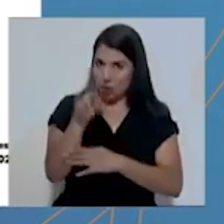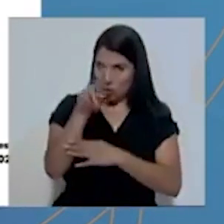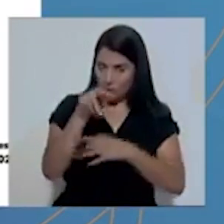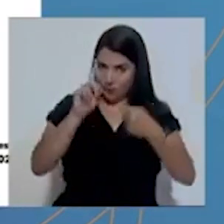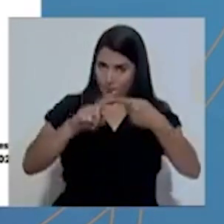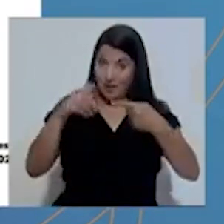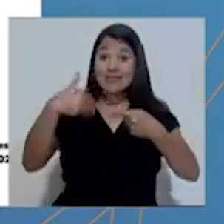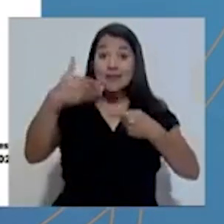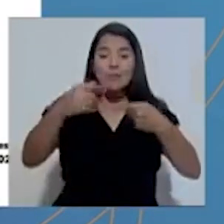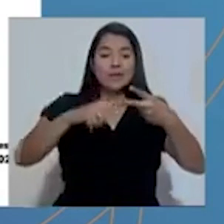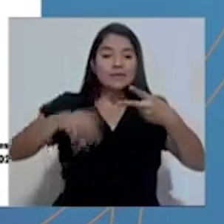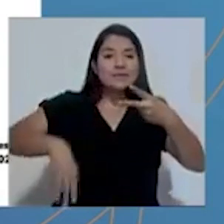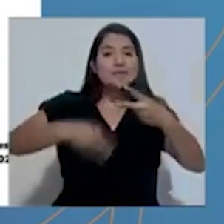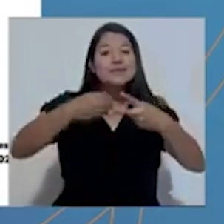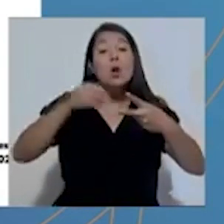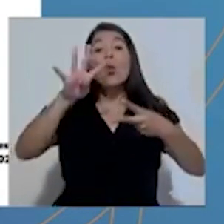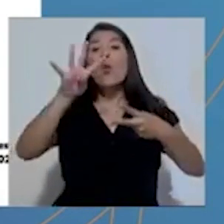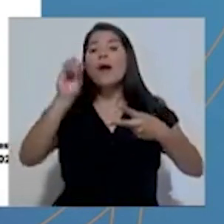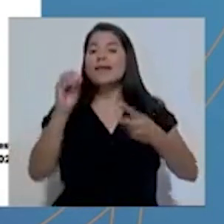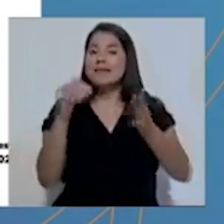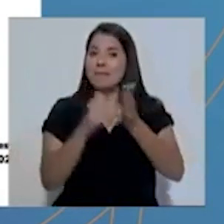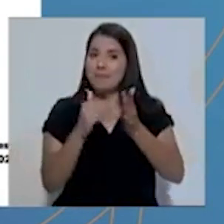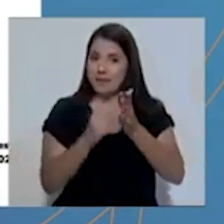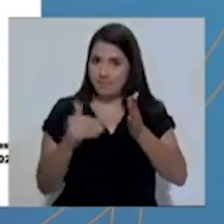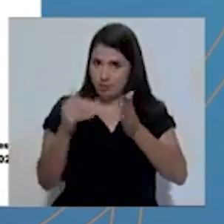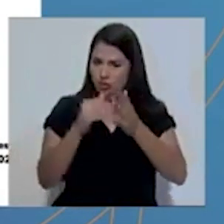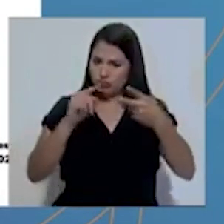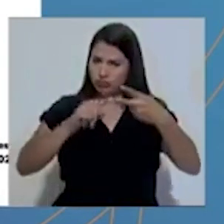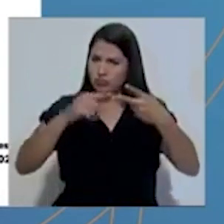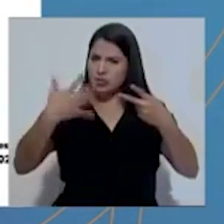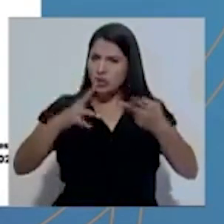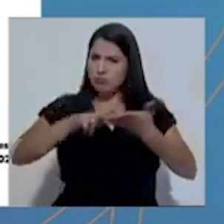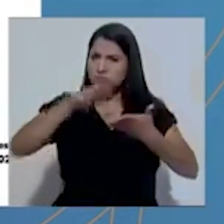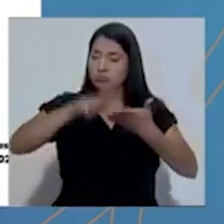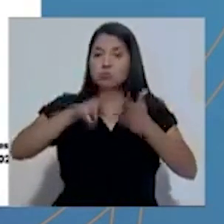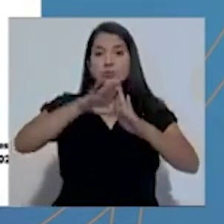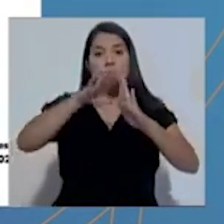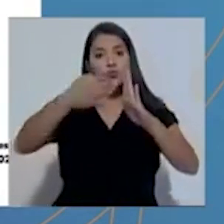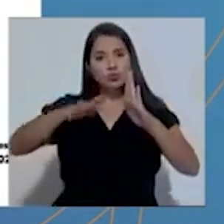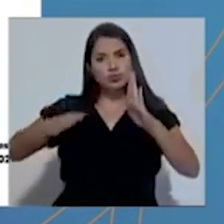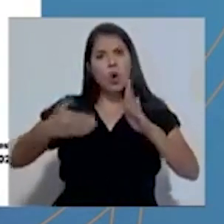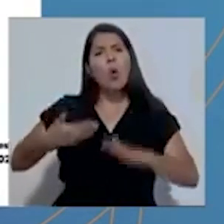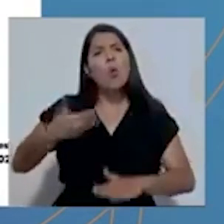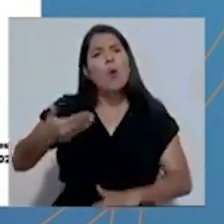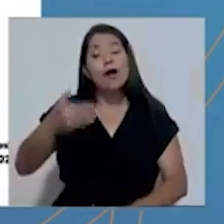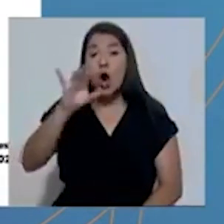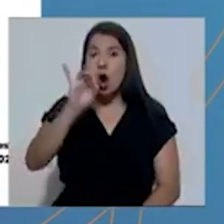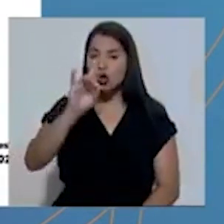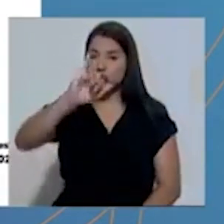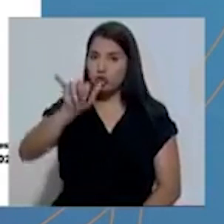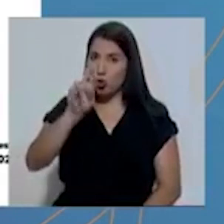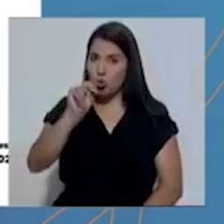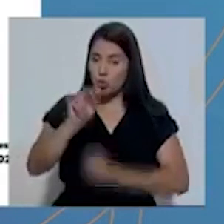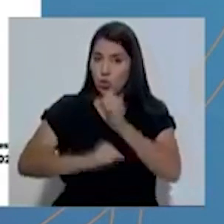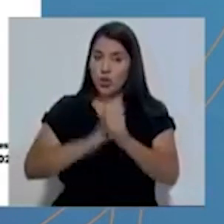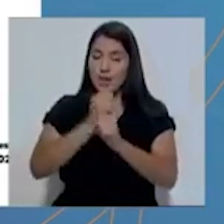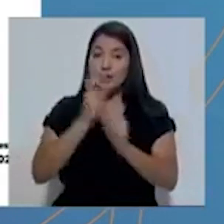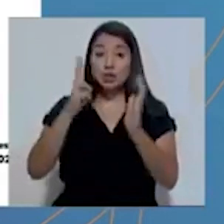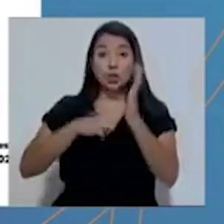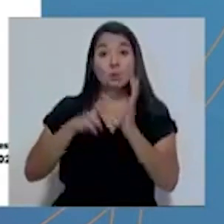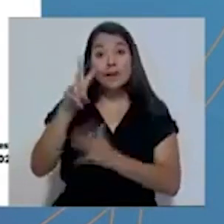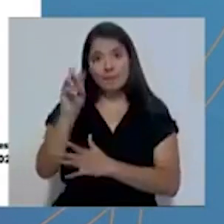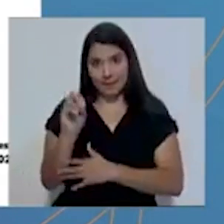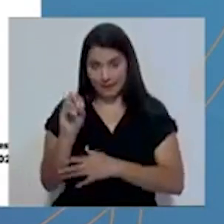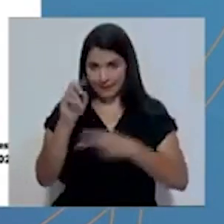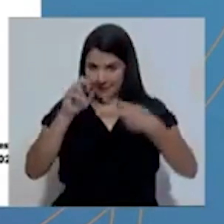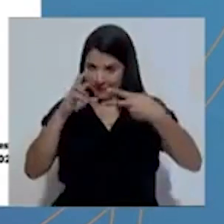refuerzo de 40 mil millones aprobado por la Contraloría General de la República el 8 de junio del 2020, al